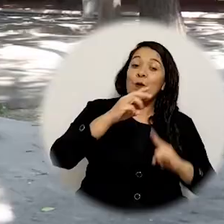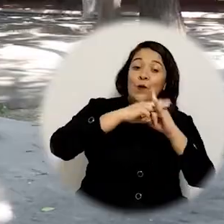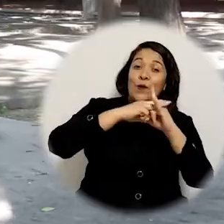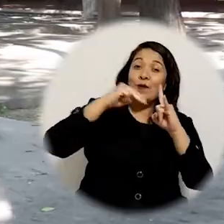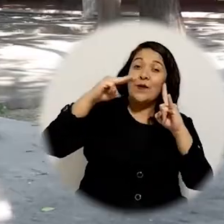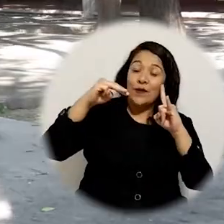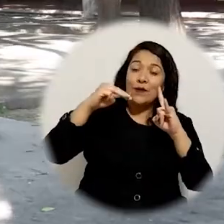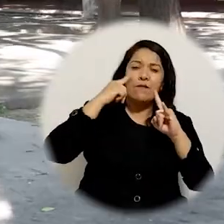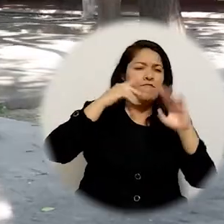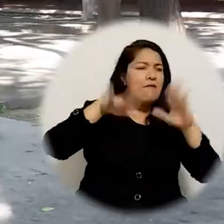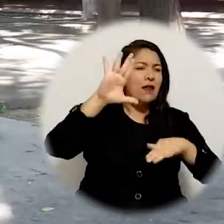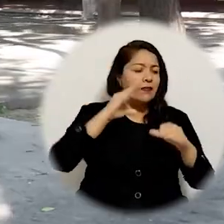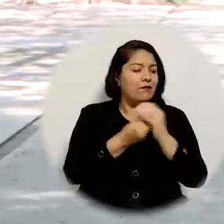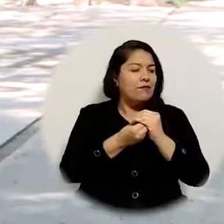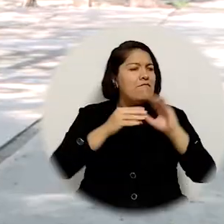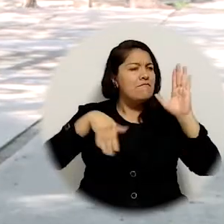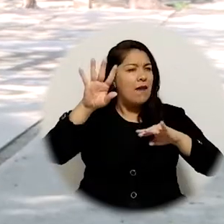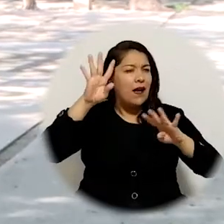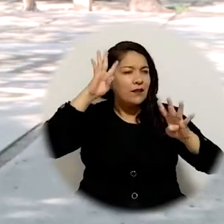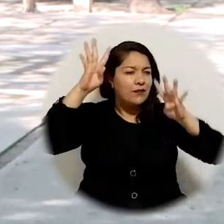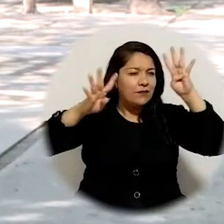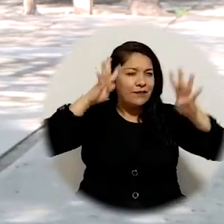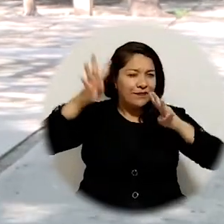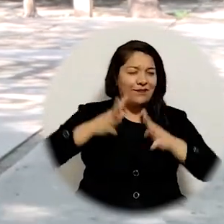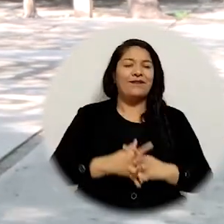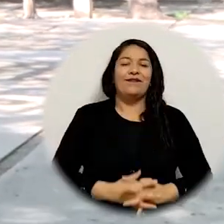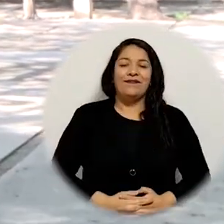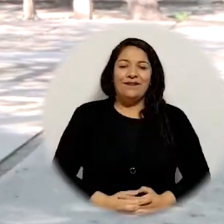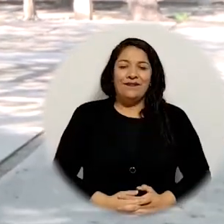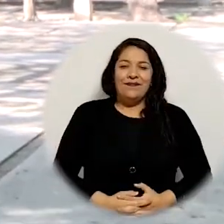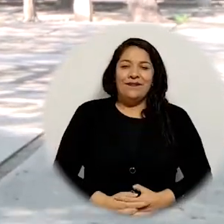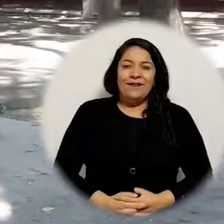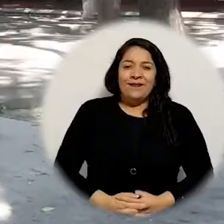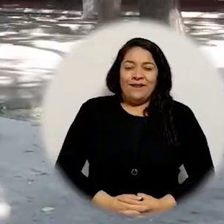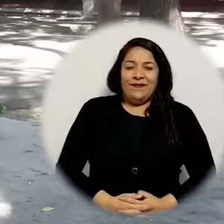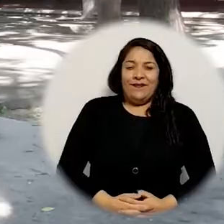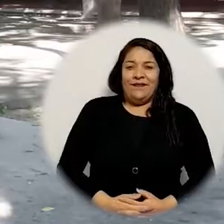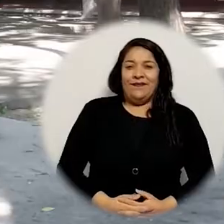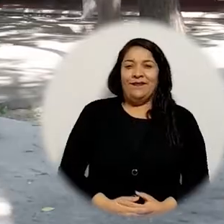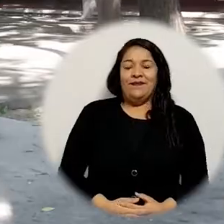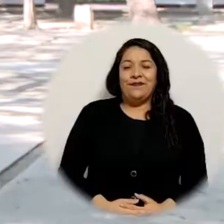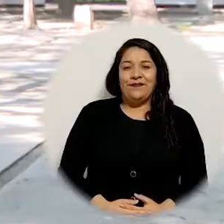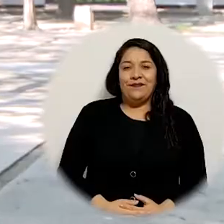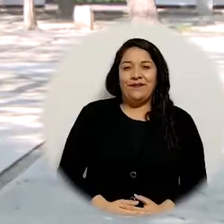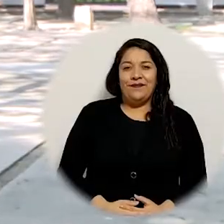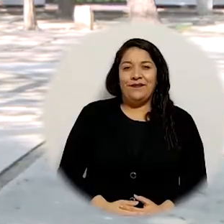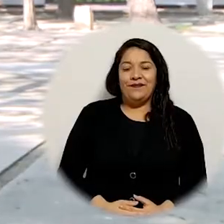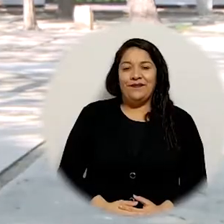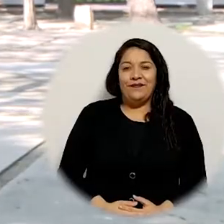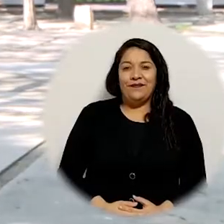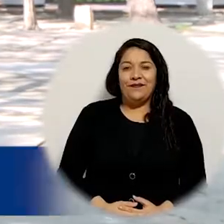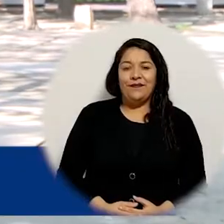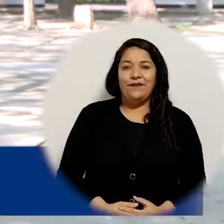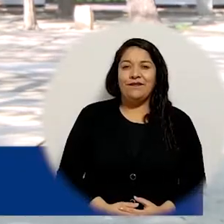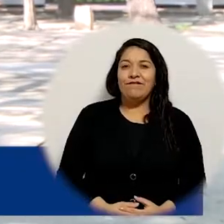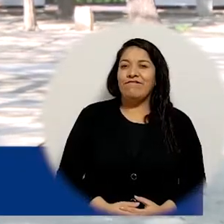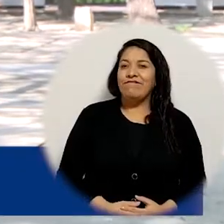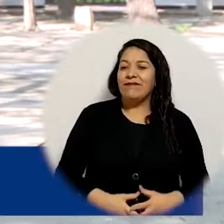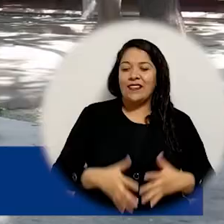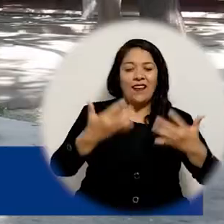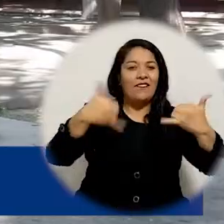hemos llegado al final del Campus TV programa institucional de la Universidad del Magdalena recuerden seguirnos en nuestras redes